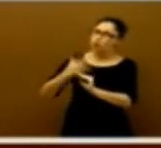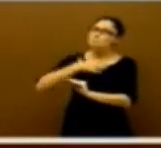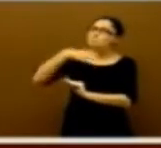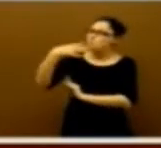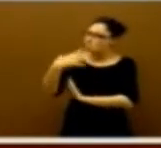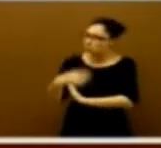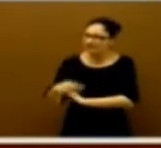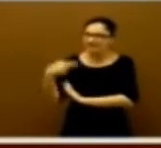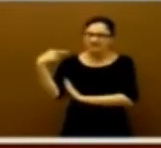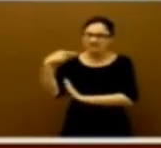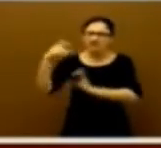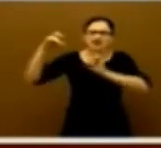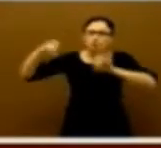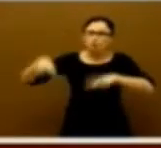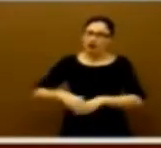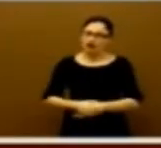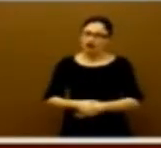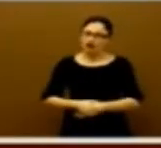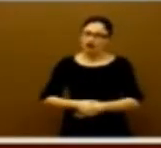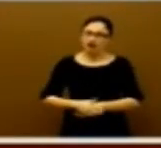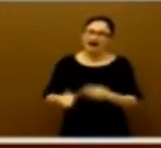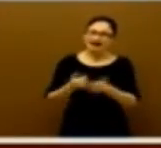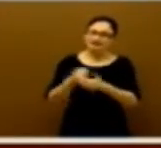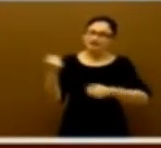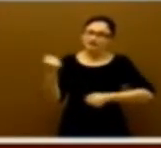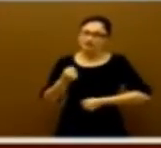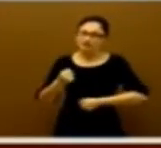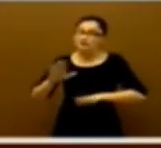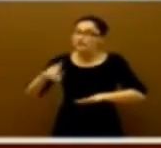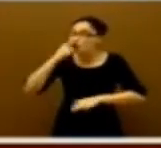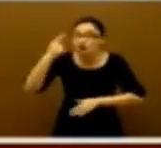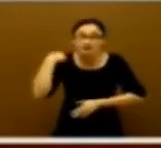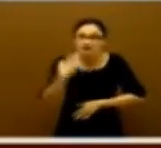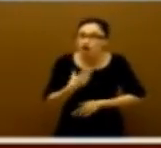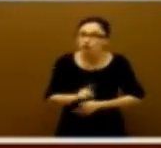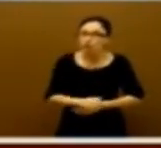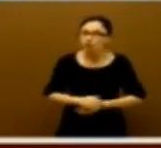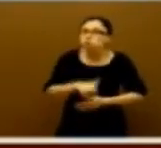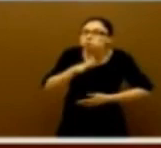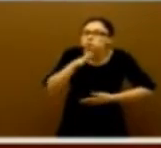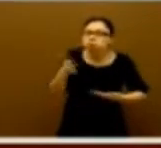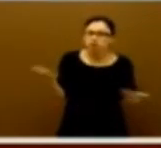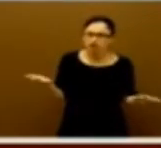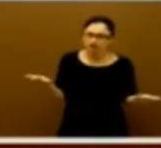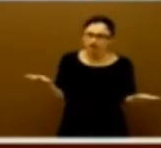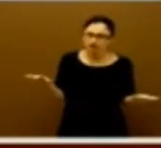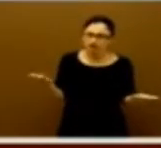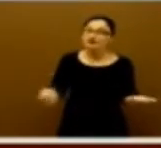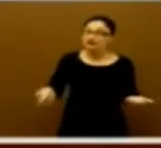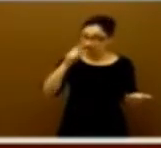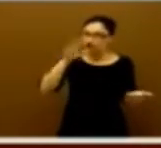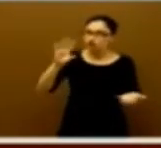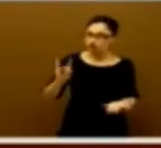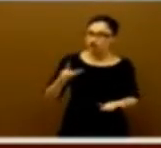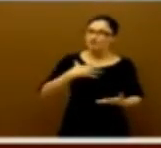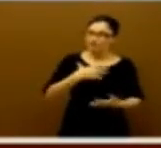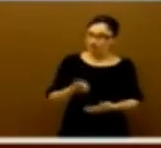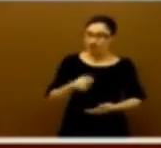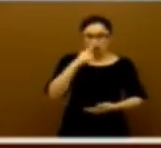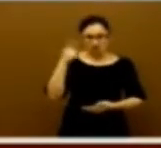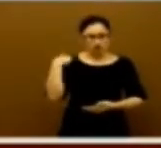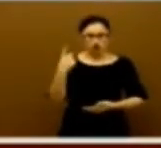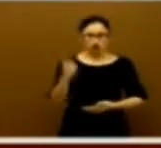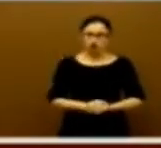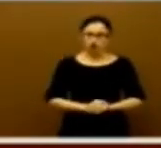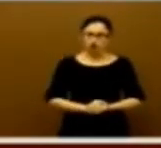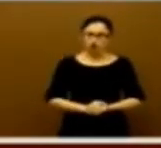mismo déficit desde julio hasta diciembre y no fue capaz el año pasado? Porque eso tendrá alguna respuesta. Este año han alcanzado el 1,4, el